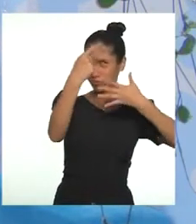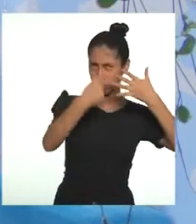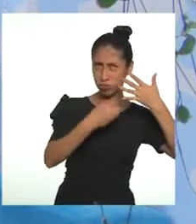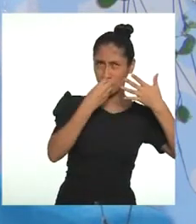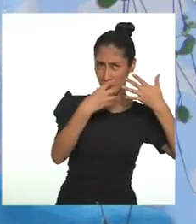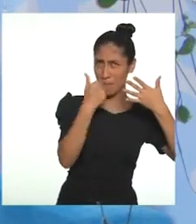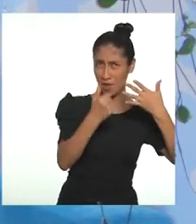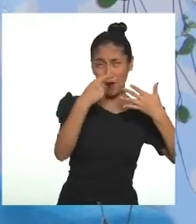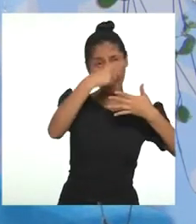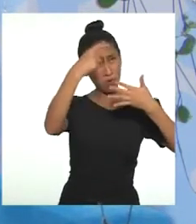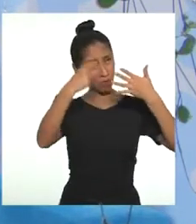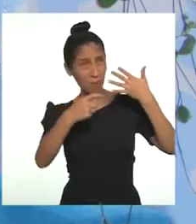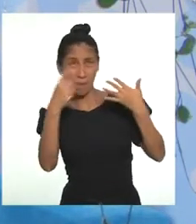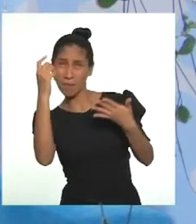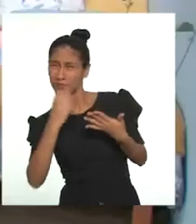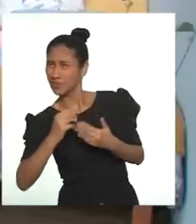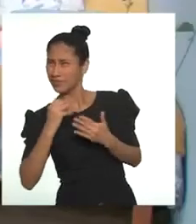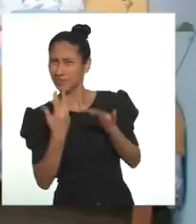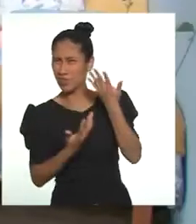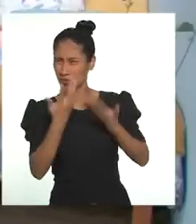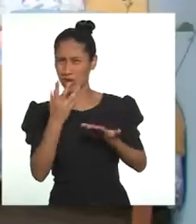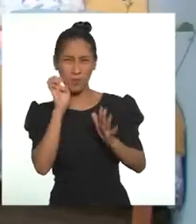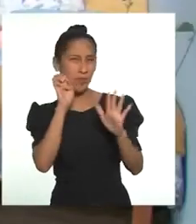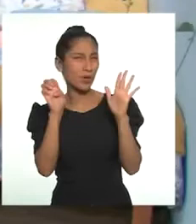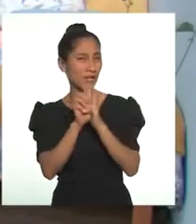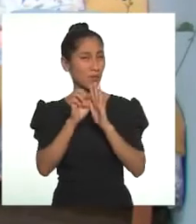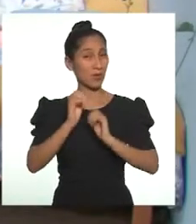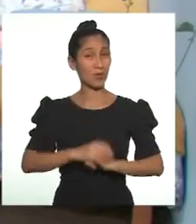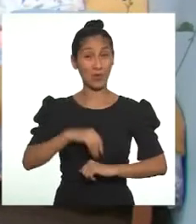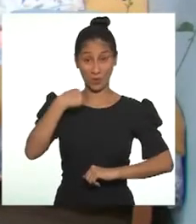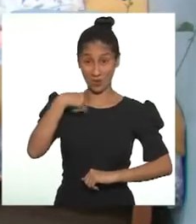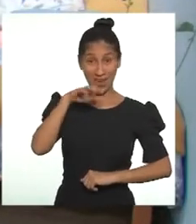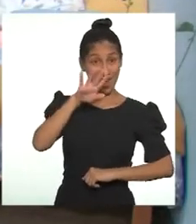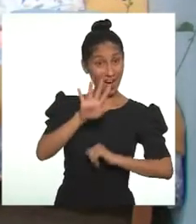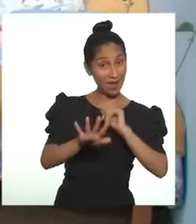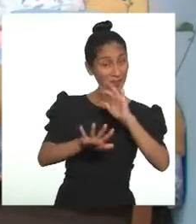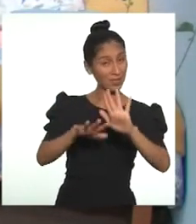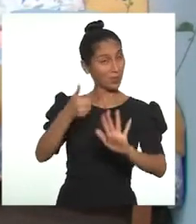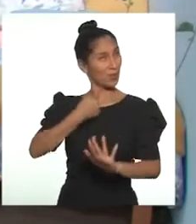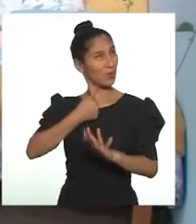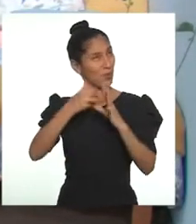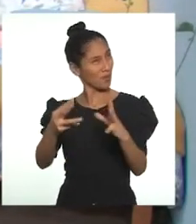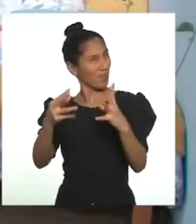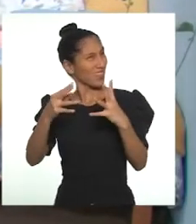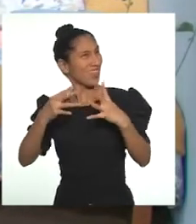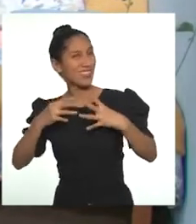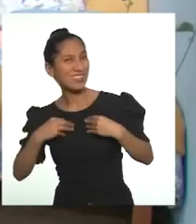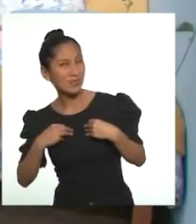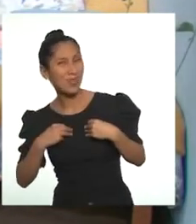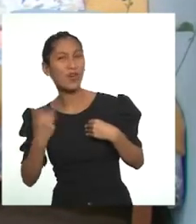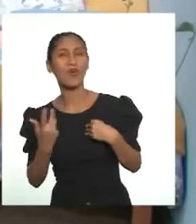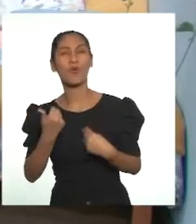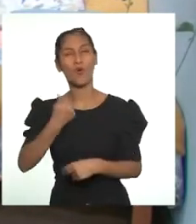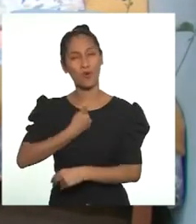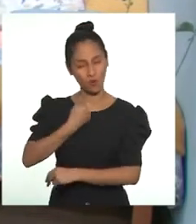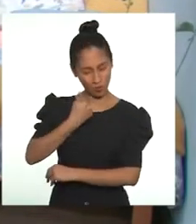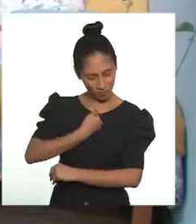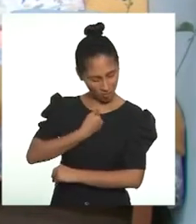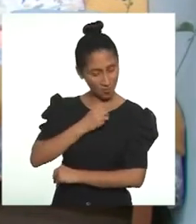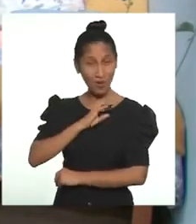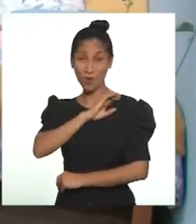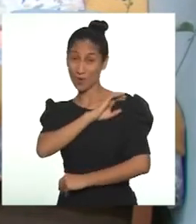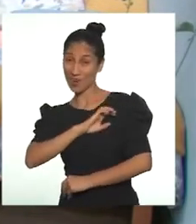y debilidades. Por ejemplo, cuando avanzamos en la autoaceptación es cuando reconocemos nuestras